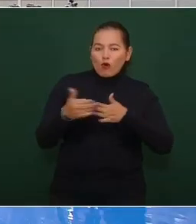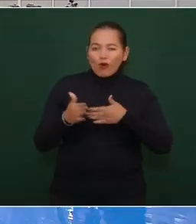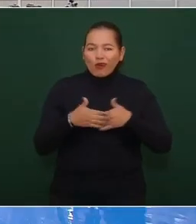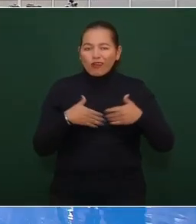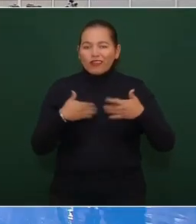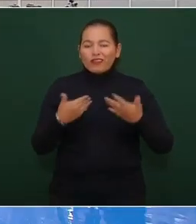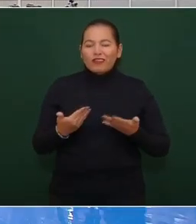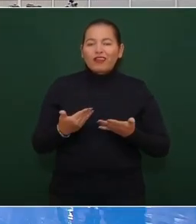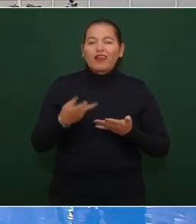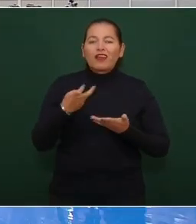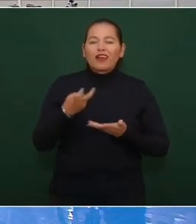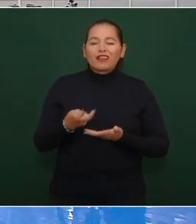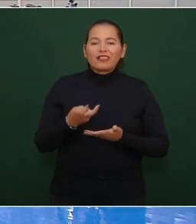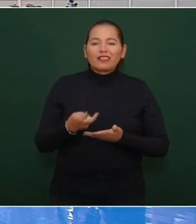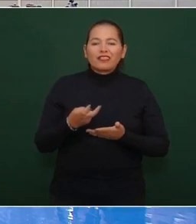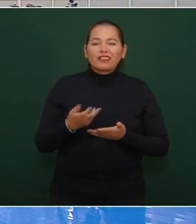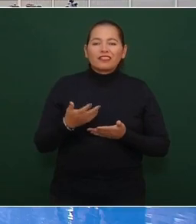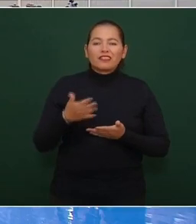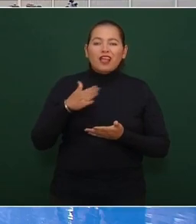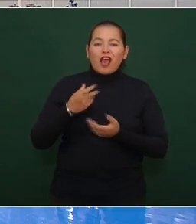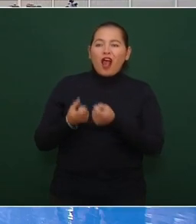es el control